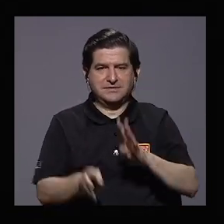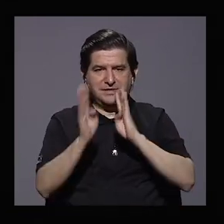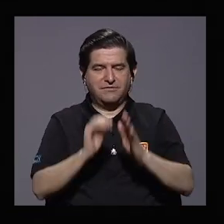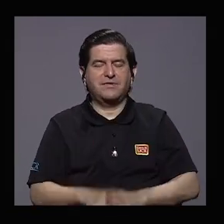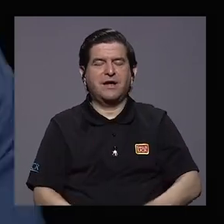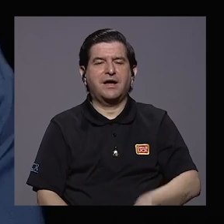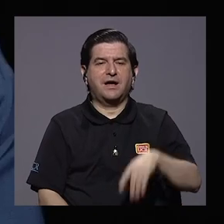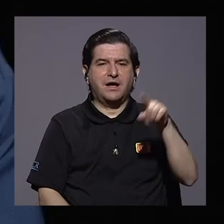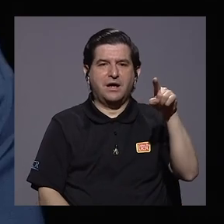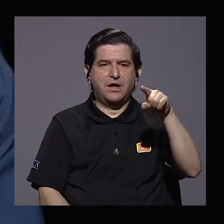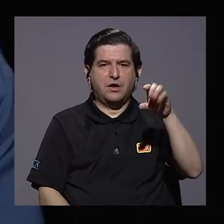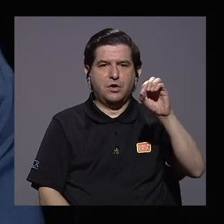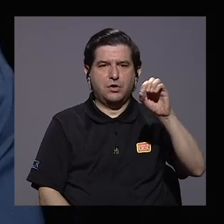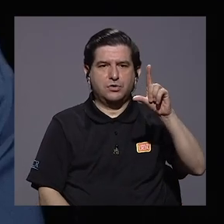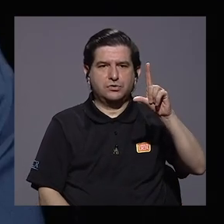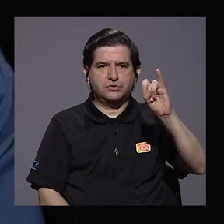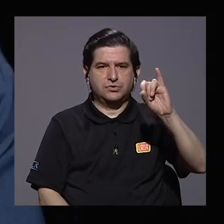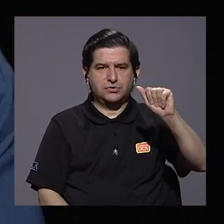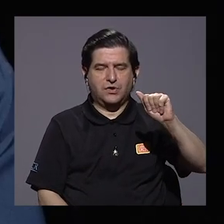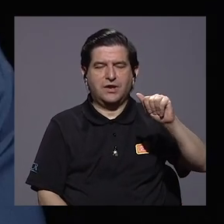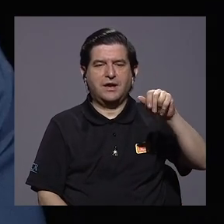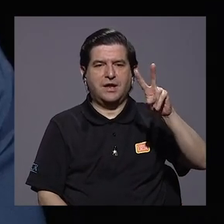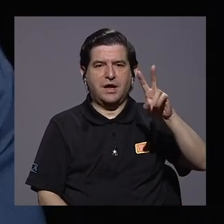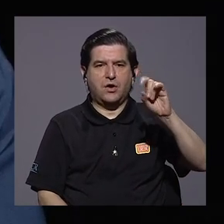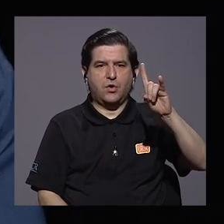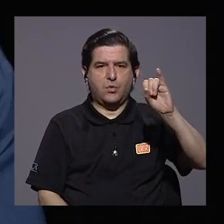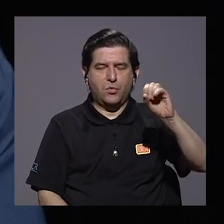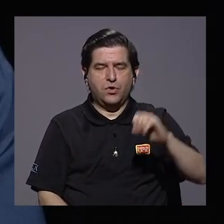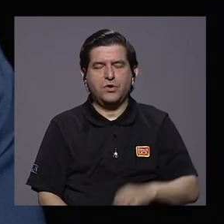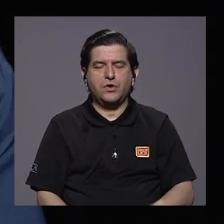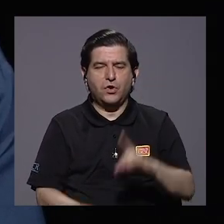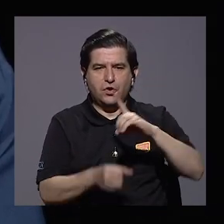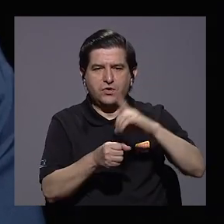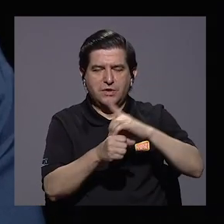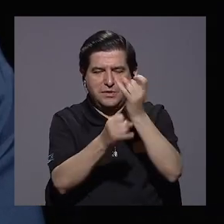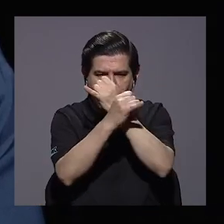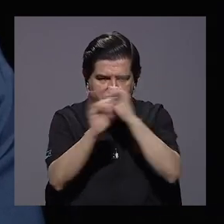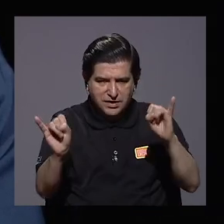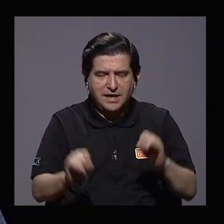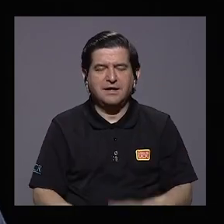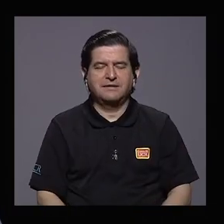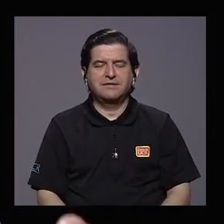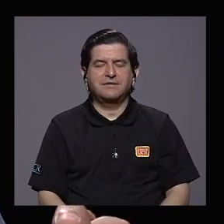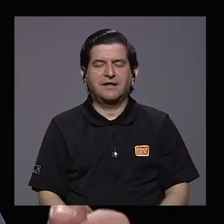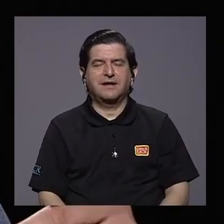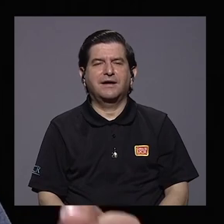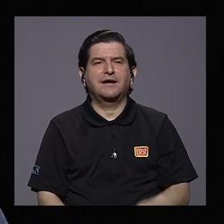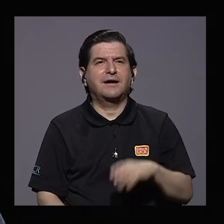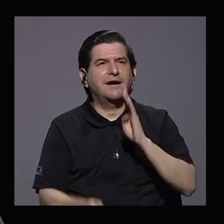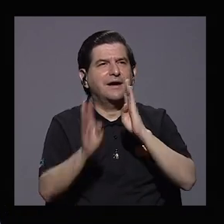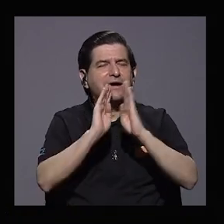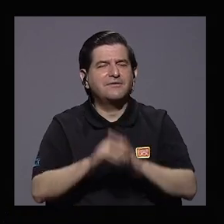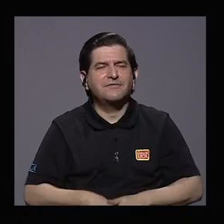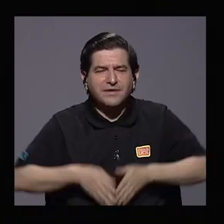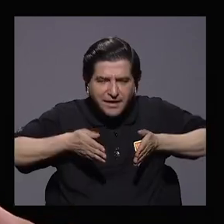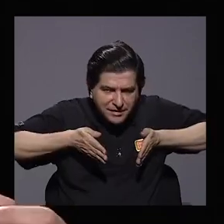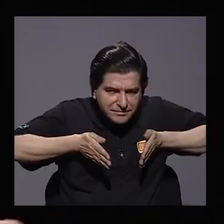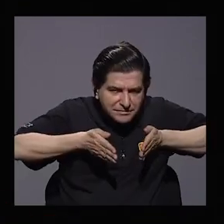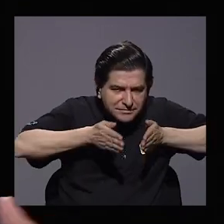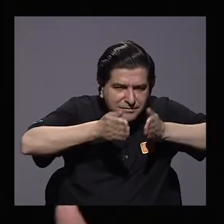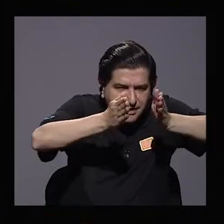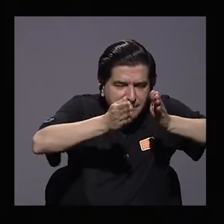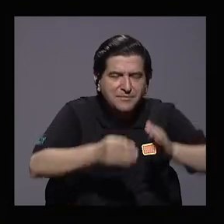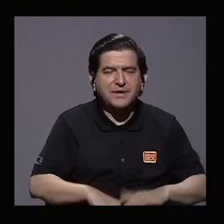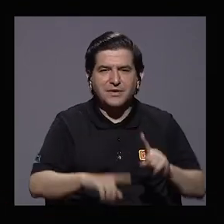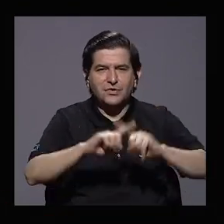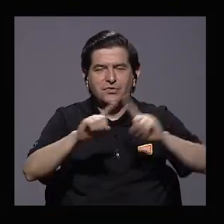Bolio Pacheco, diputada independiente de la República. Quedamos un poquito en esa hoja de ruta que desde las diputaciones se han venido